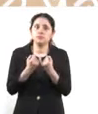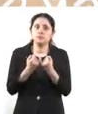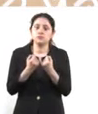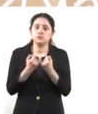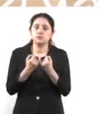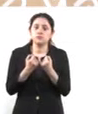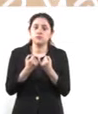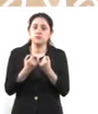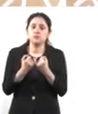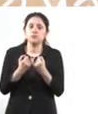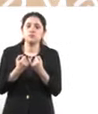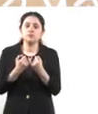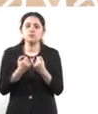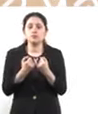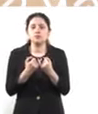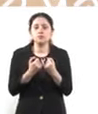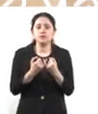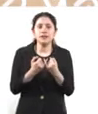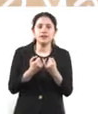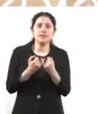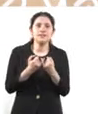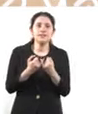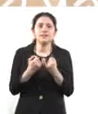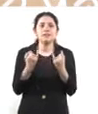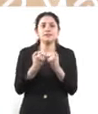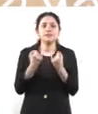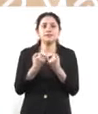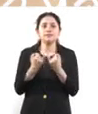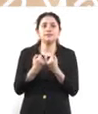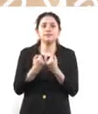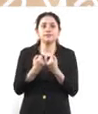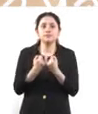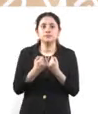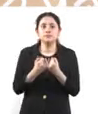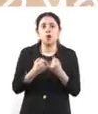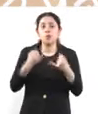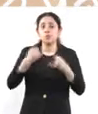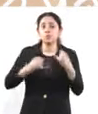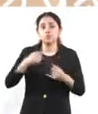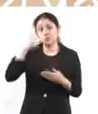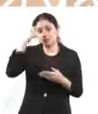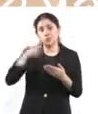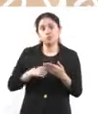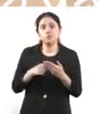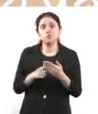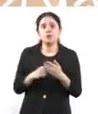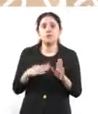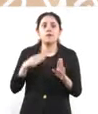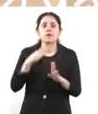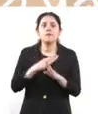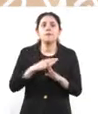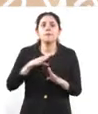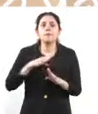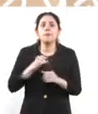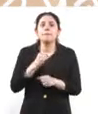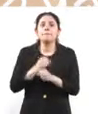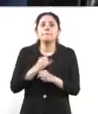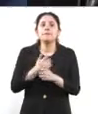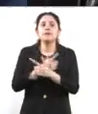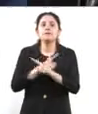también hay un juicio contra él y que lo está llevando en libertad por un amparo.